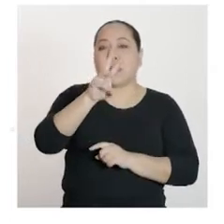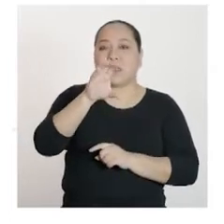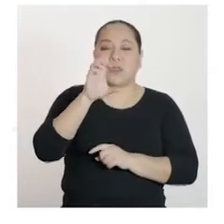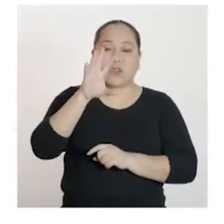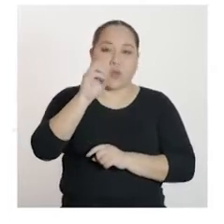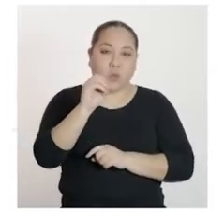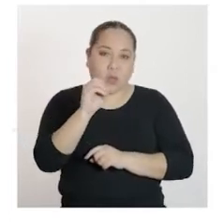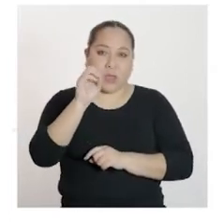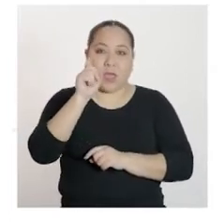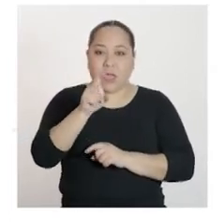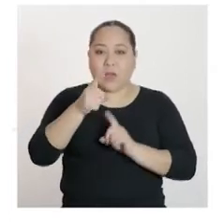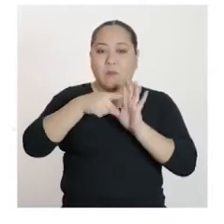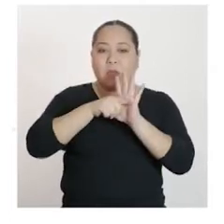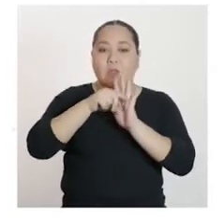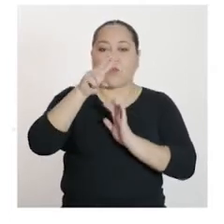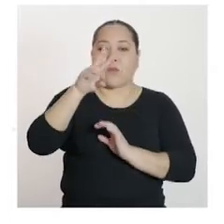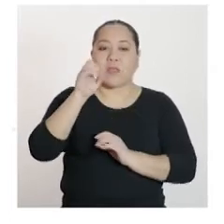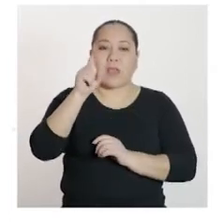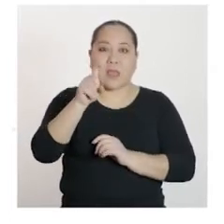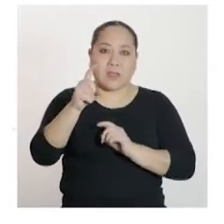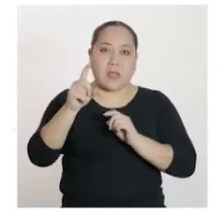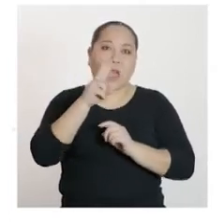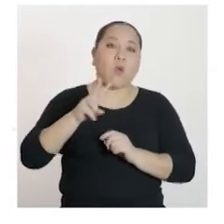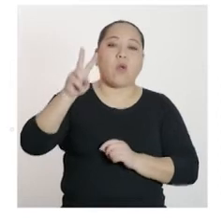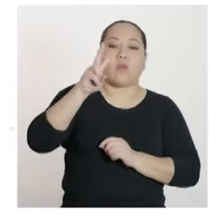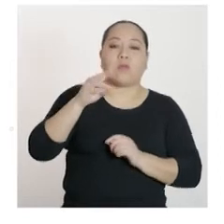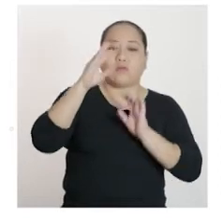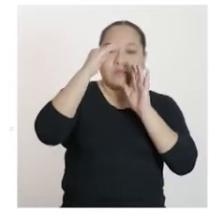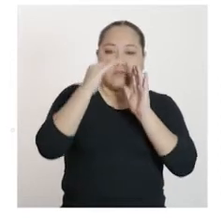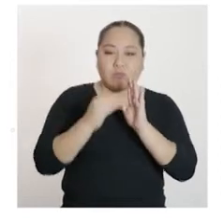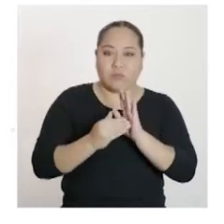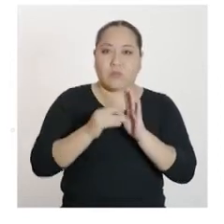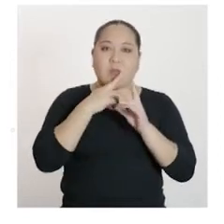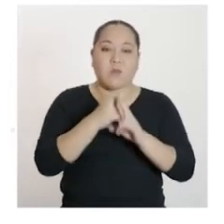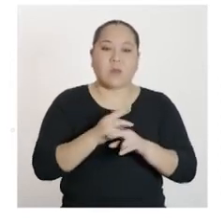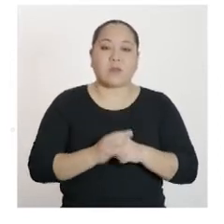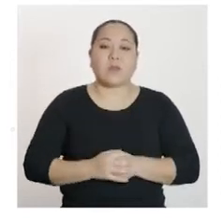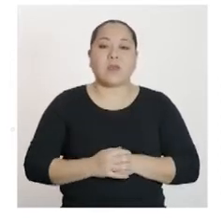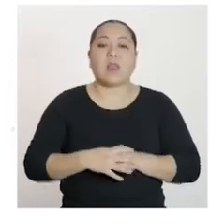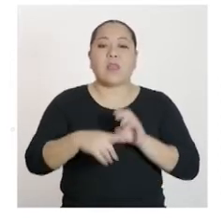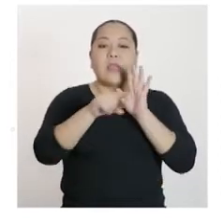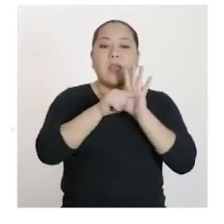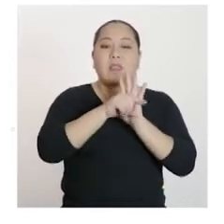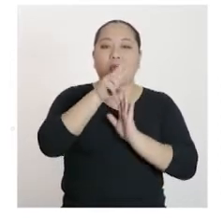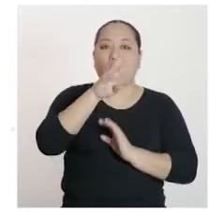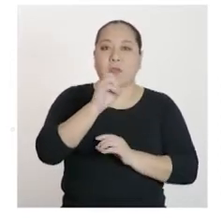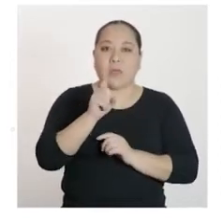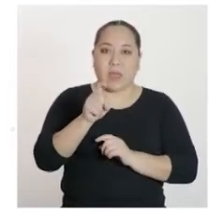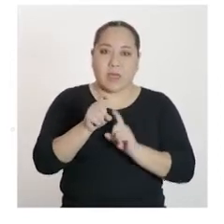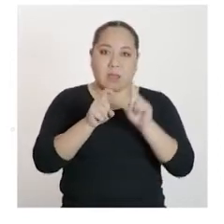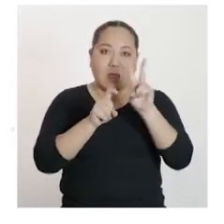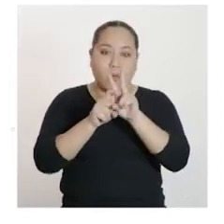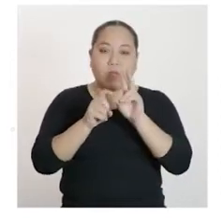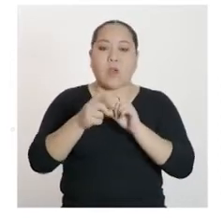x al cuadrado. Reduciendo términos semejantes, resulta negativo 20 x al